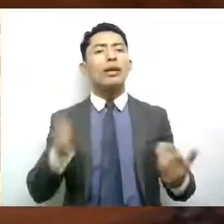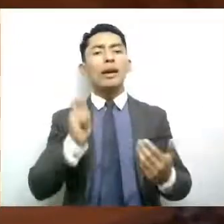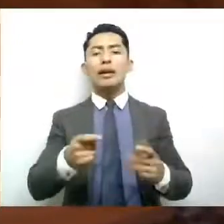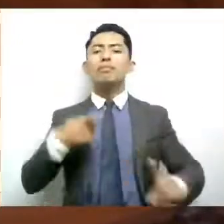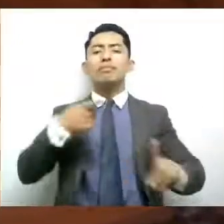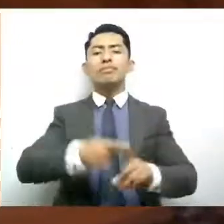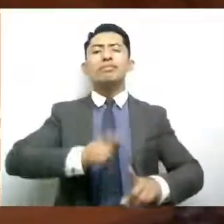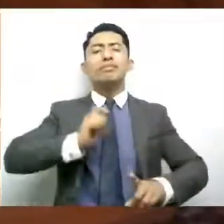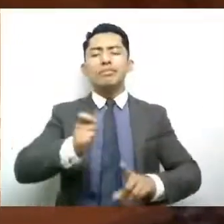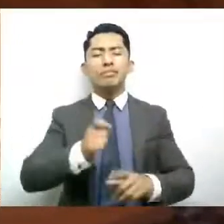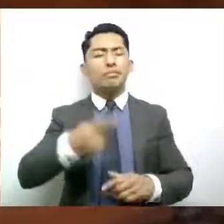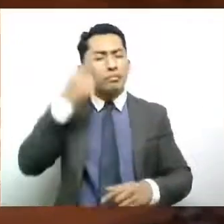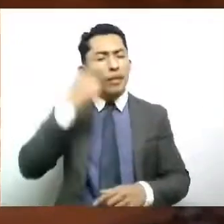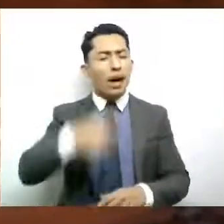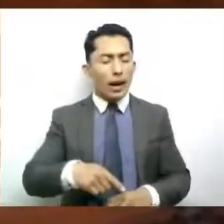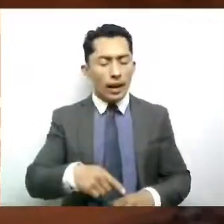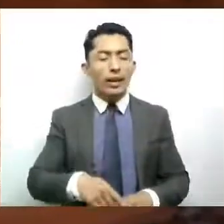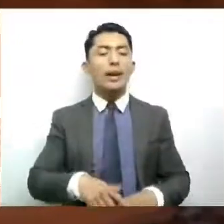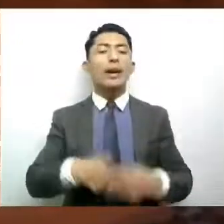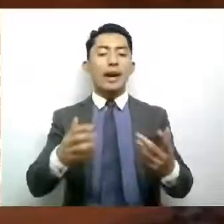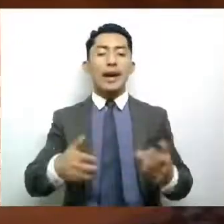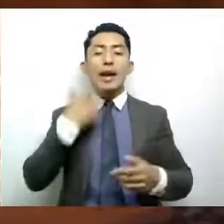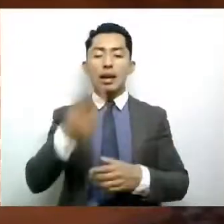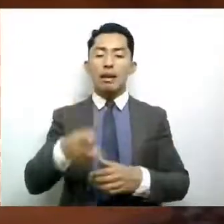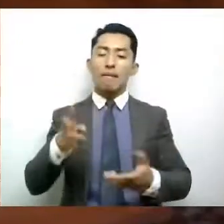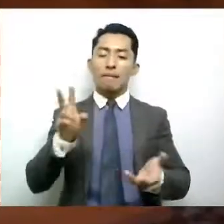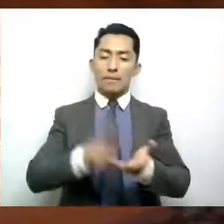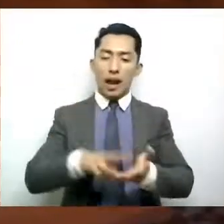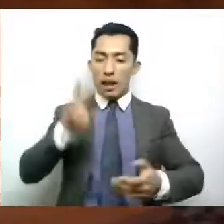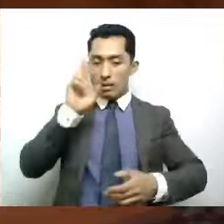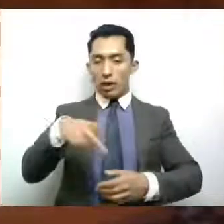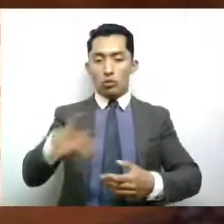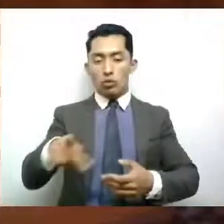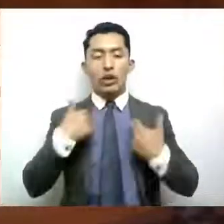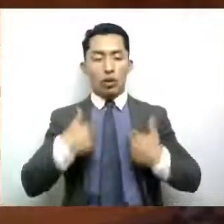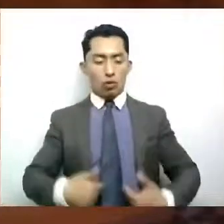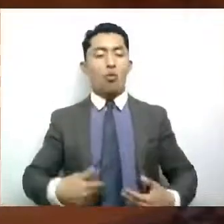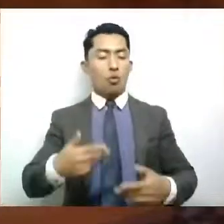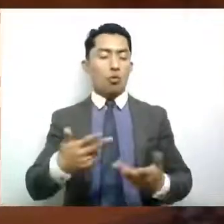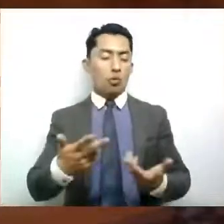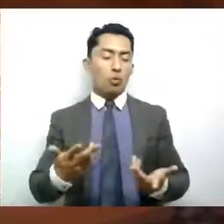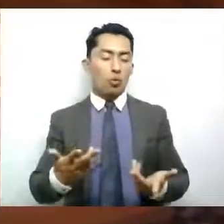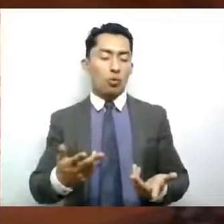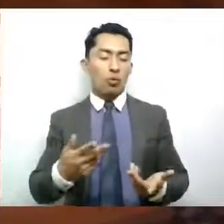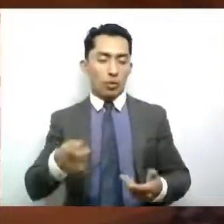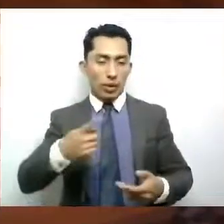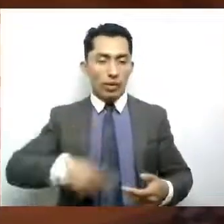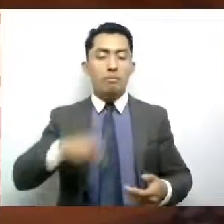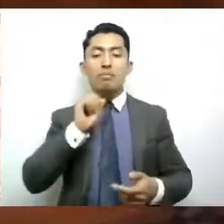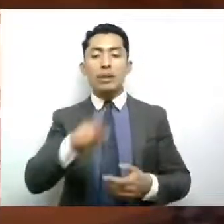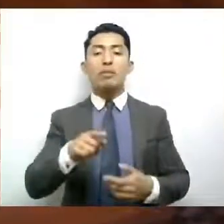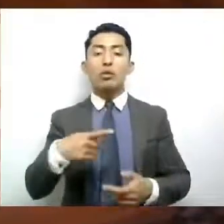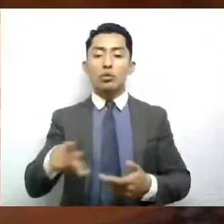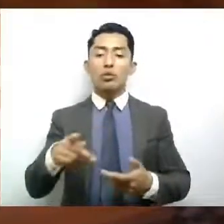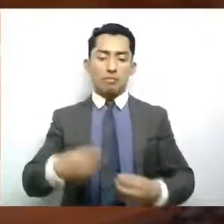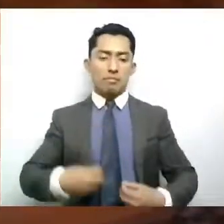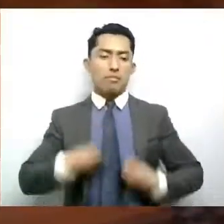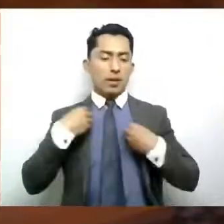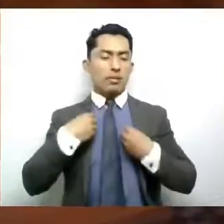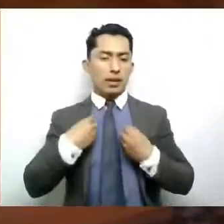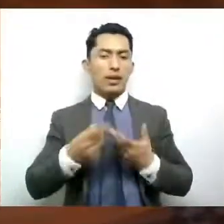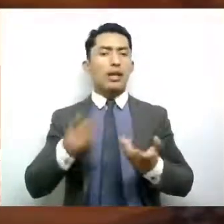fundamental velar por el interés superior de la niñez y amparar su derecho a vivir y